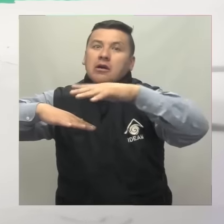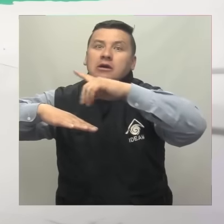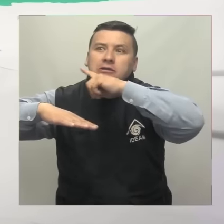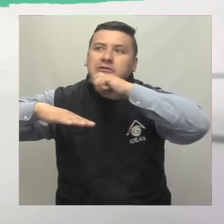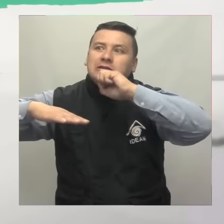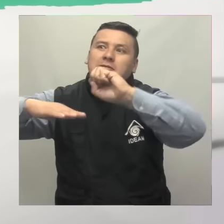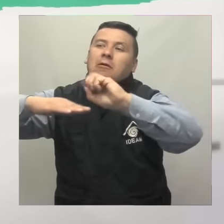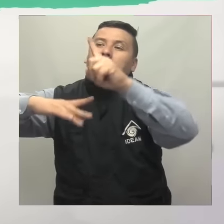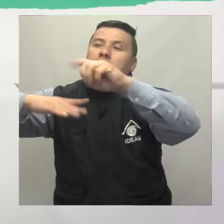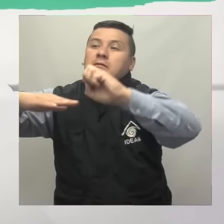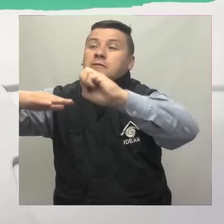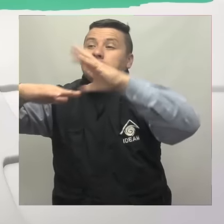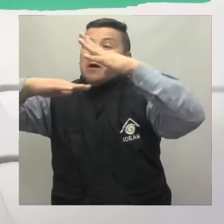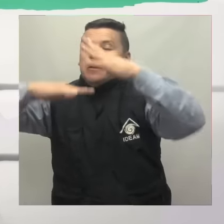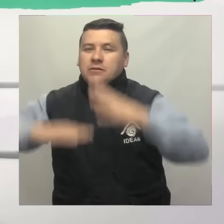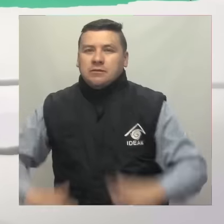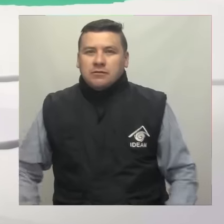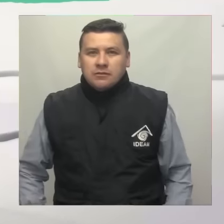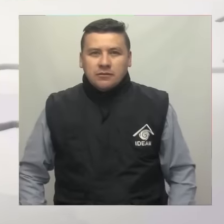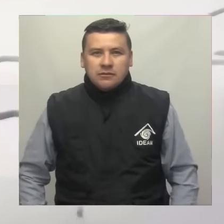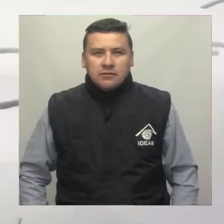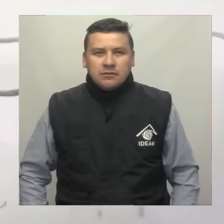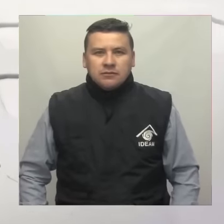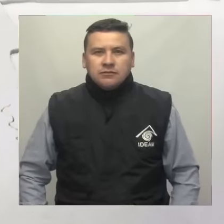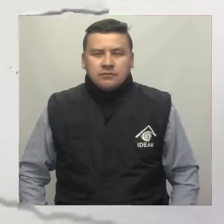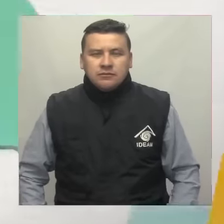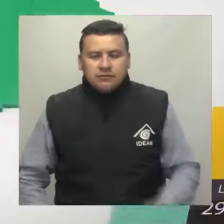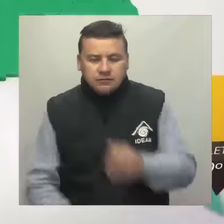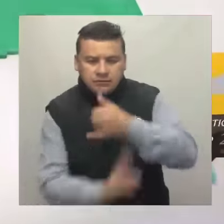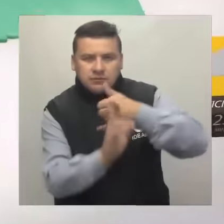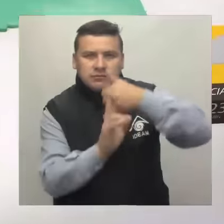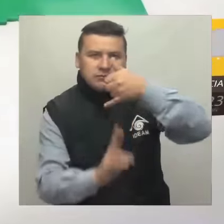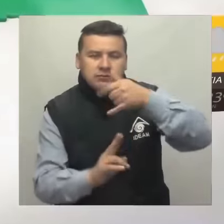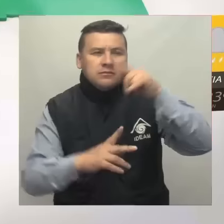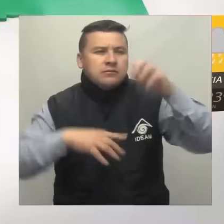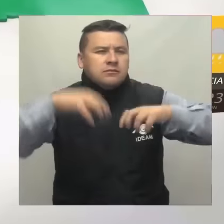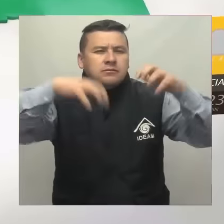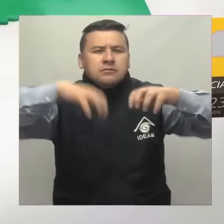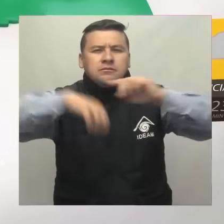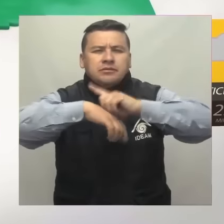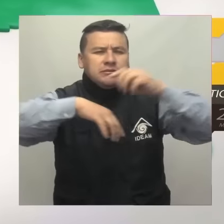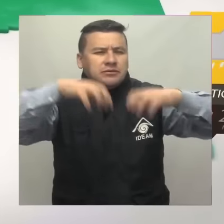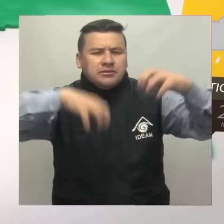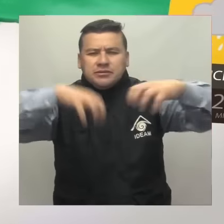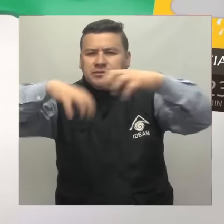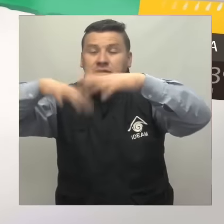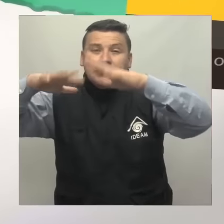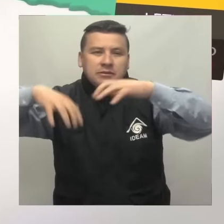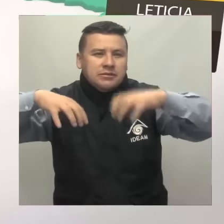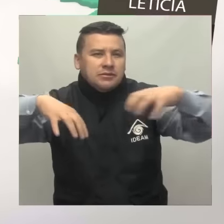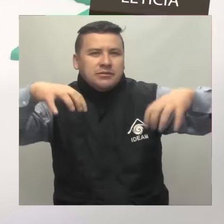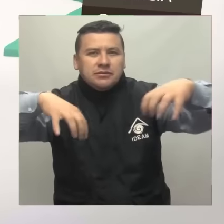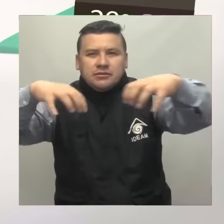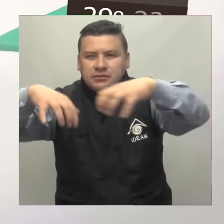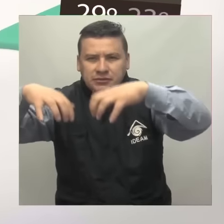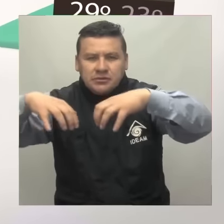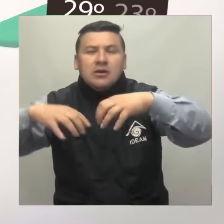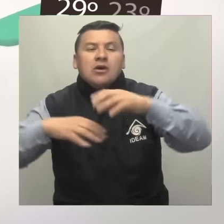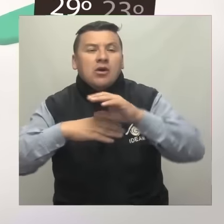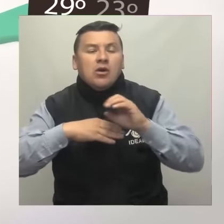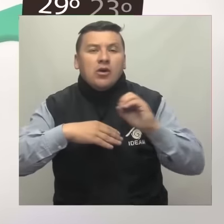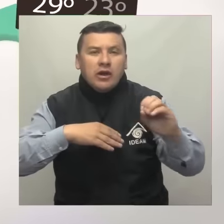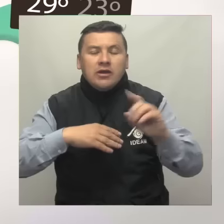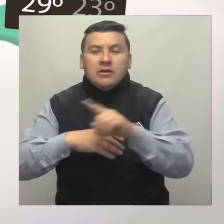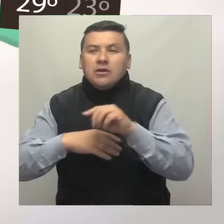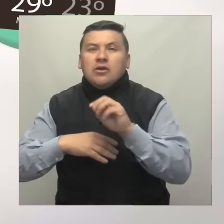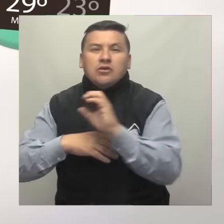nublados con tiempo seco Música Hacia el sur del territorio las lluvias ligeras se esperan en zonas sectorizadas del oriente y occidente del